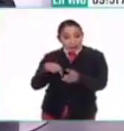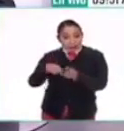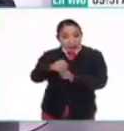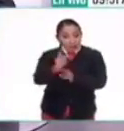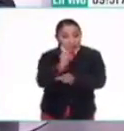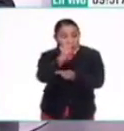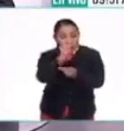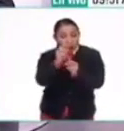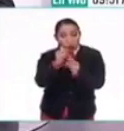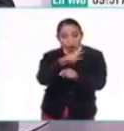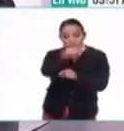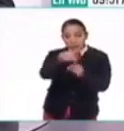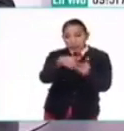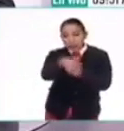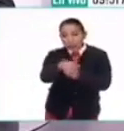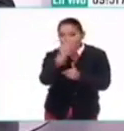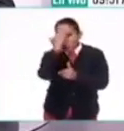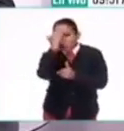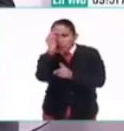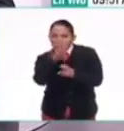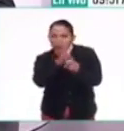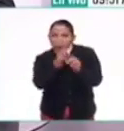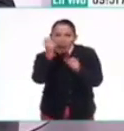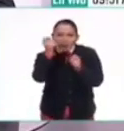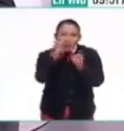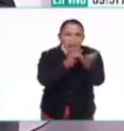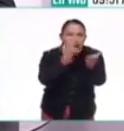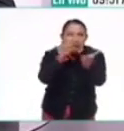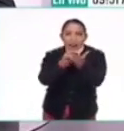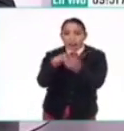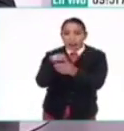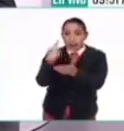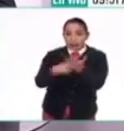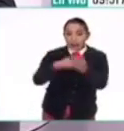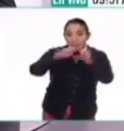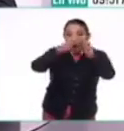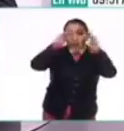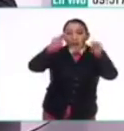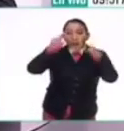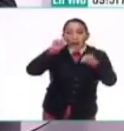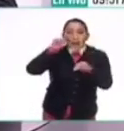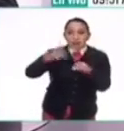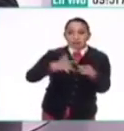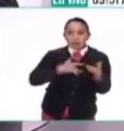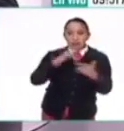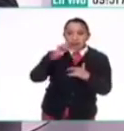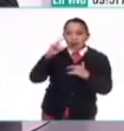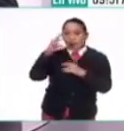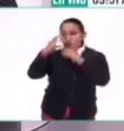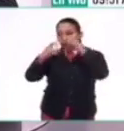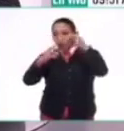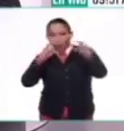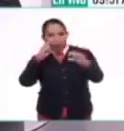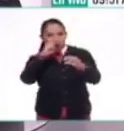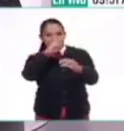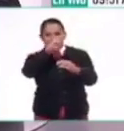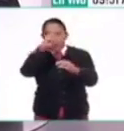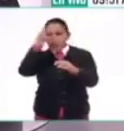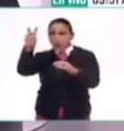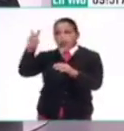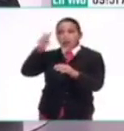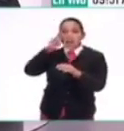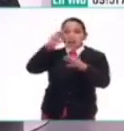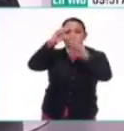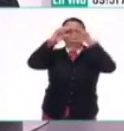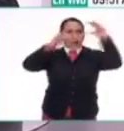Este proceso de conocimiento de la naturaleza se da en las montañas porque ahí se percibe mejor la nubosidad, porque desde arriba